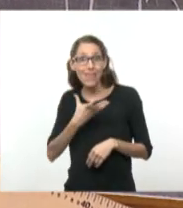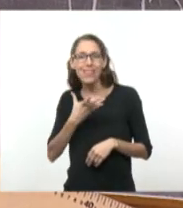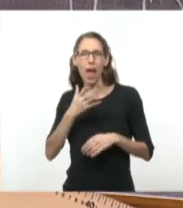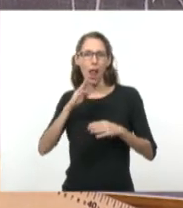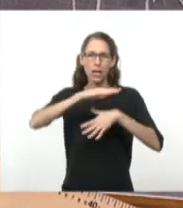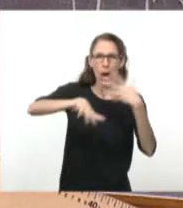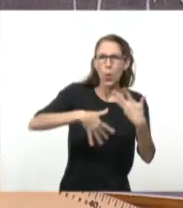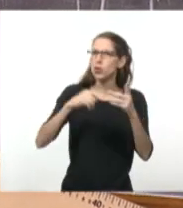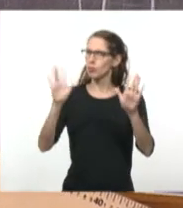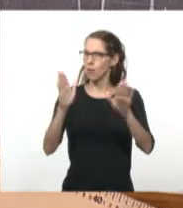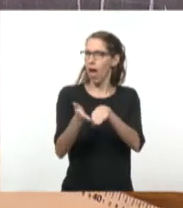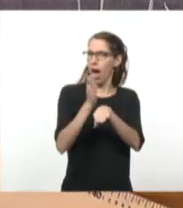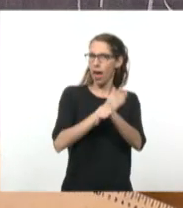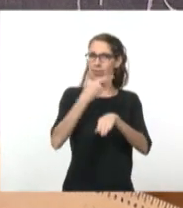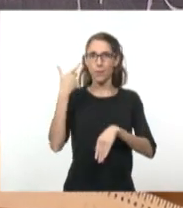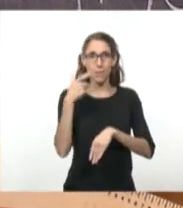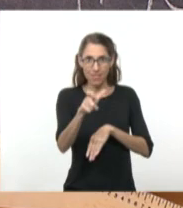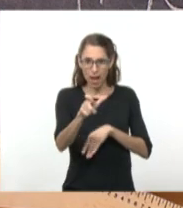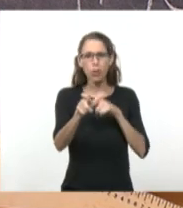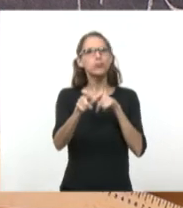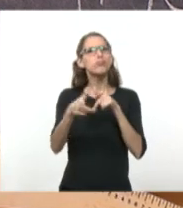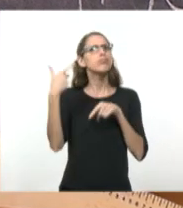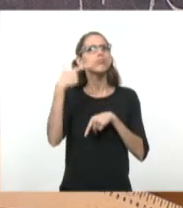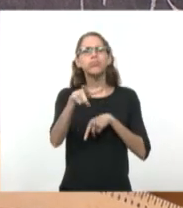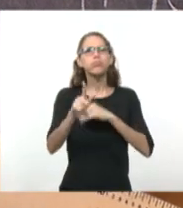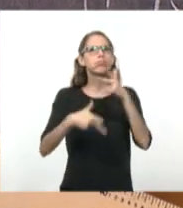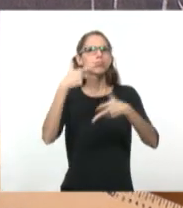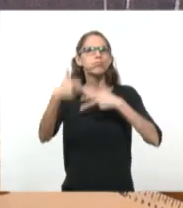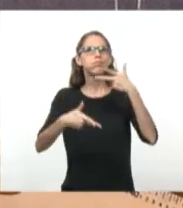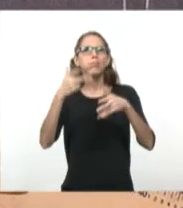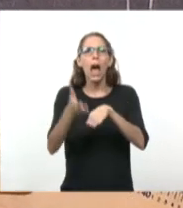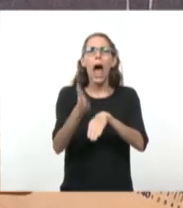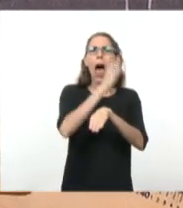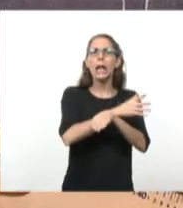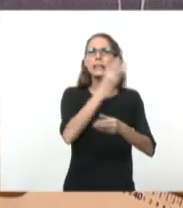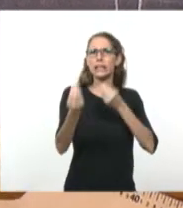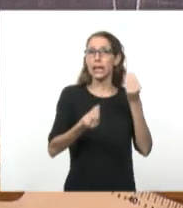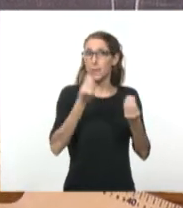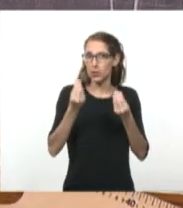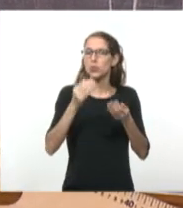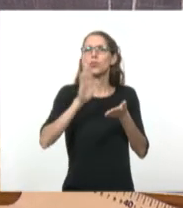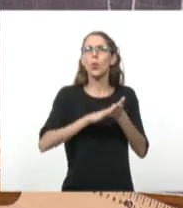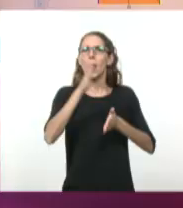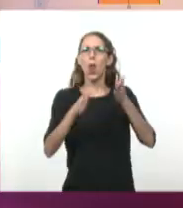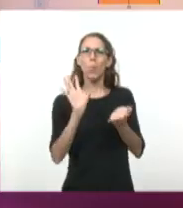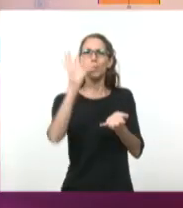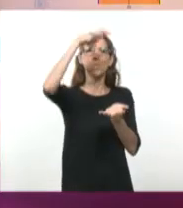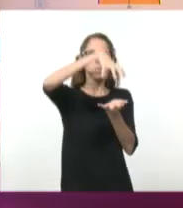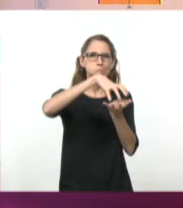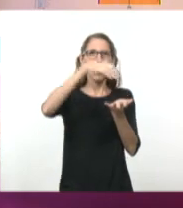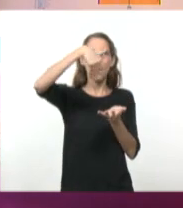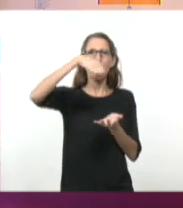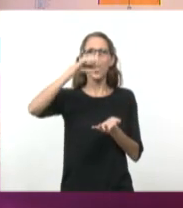a ver este video que nos cuentan una instancia anterior, que es el ataque al cuartel Moncada.